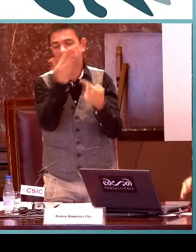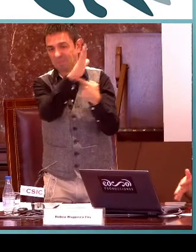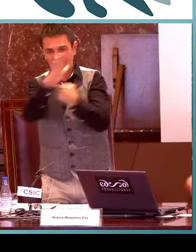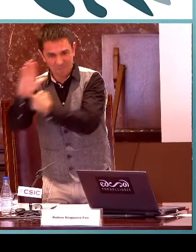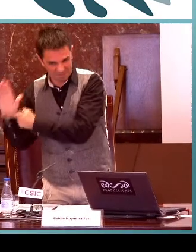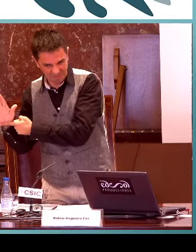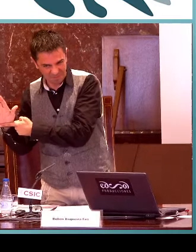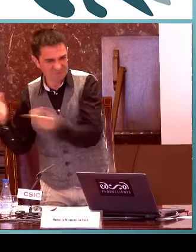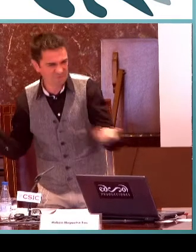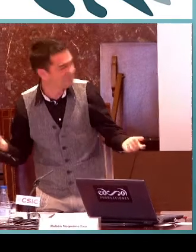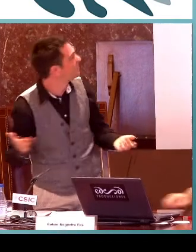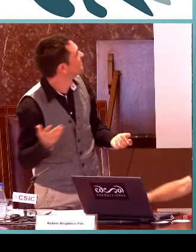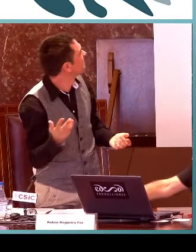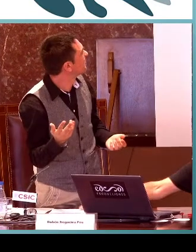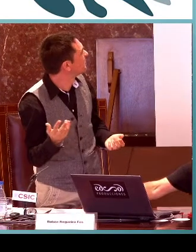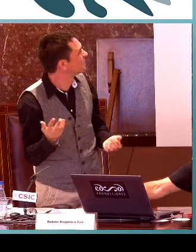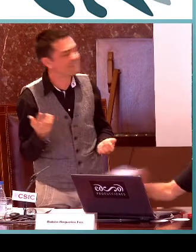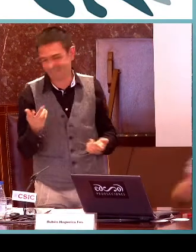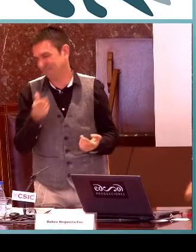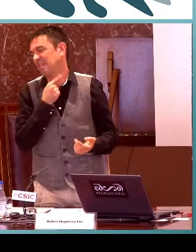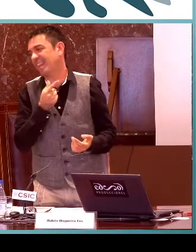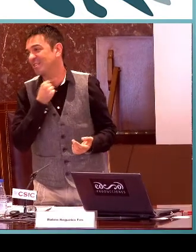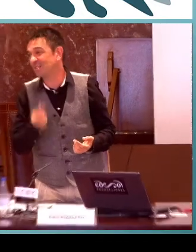Como veis se están presentando